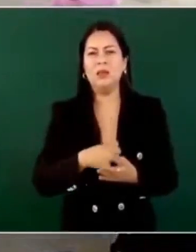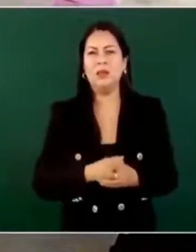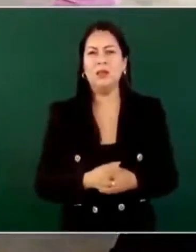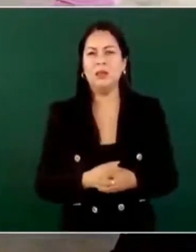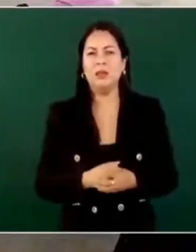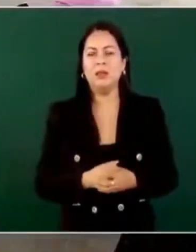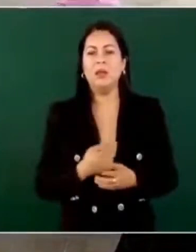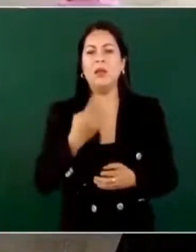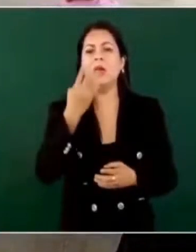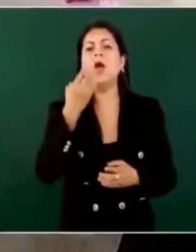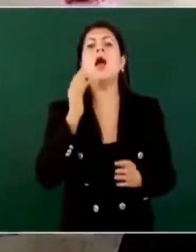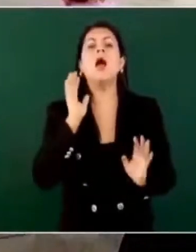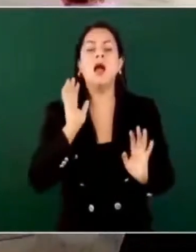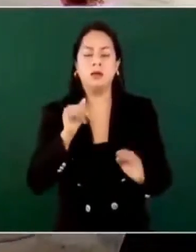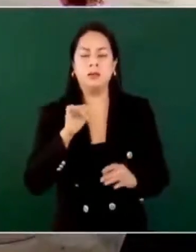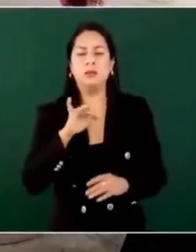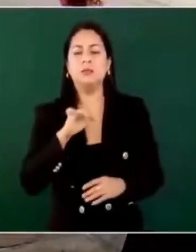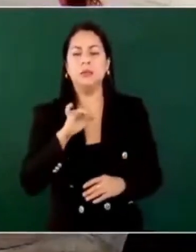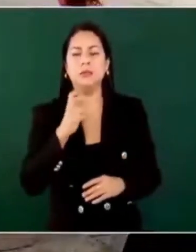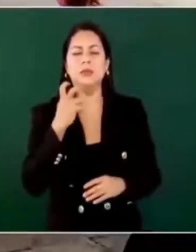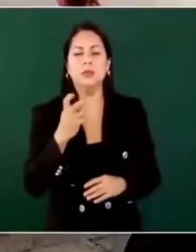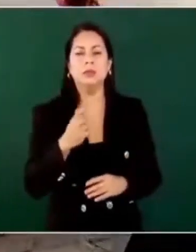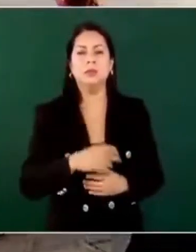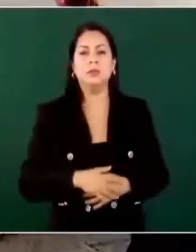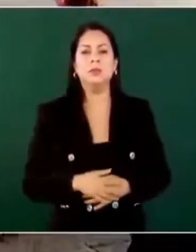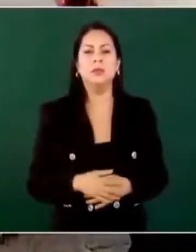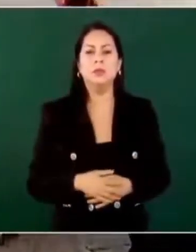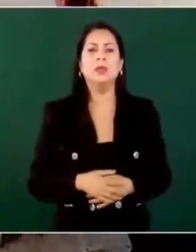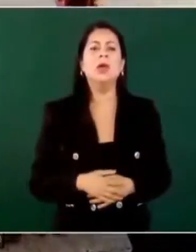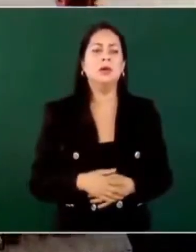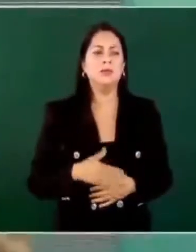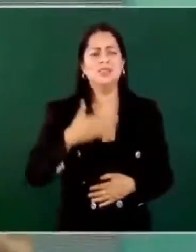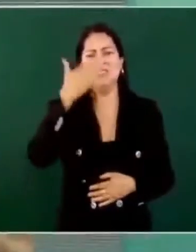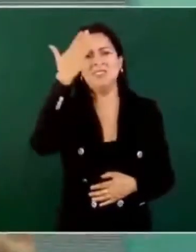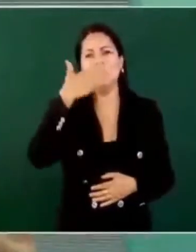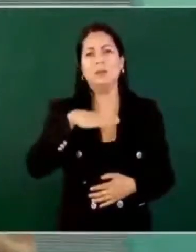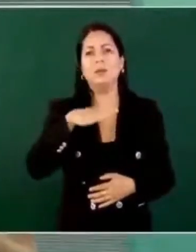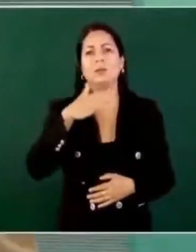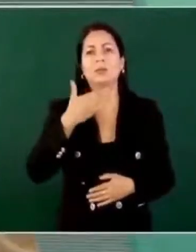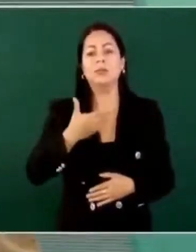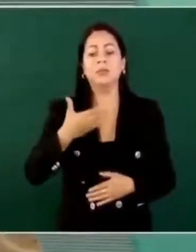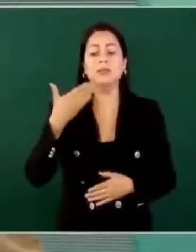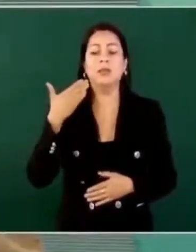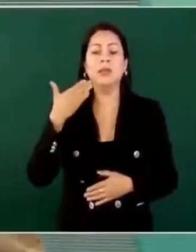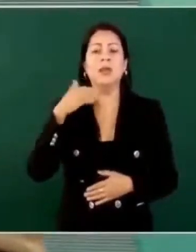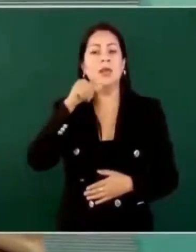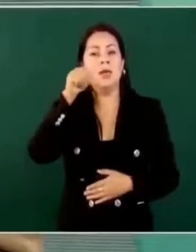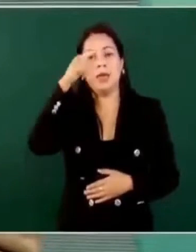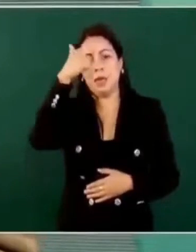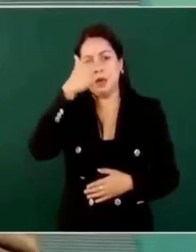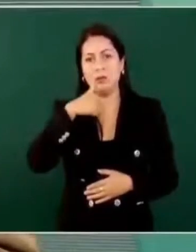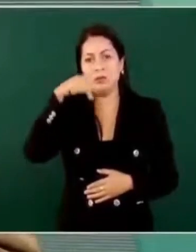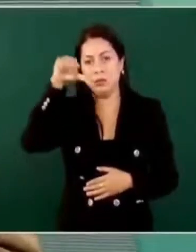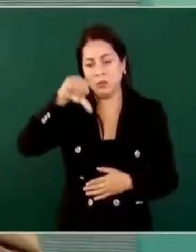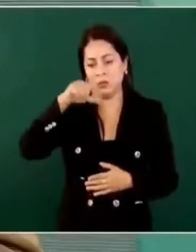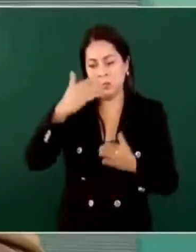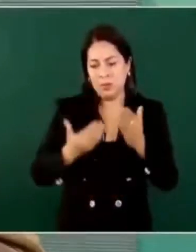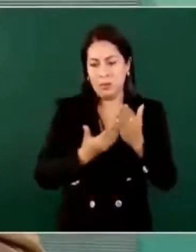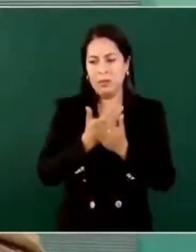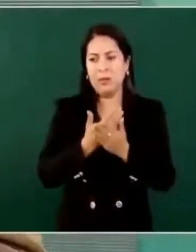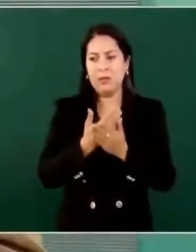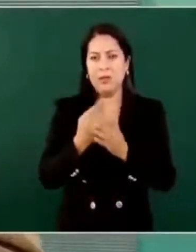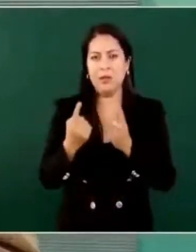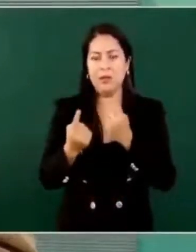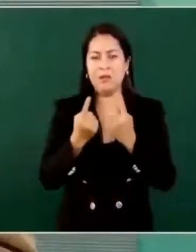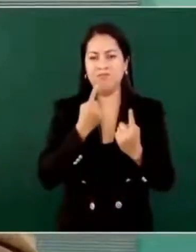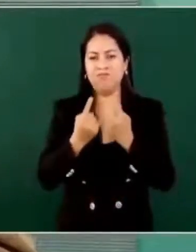Ah, sí, eso nos enteramos desde anoche y hoy en la mañana lo trataron